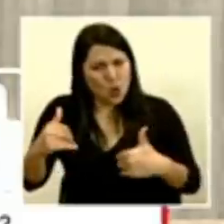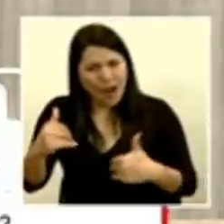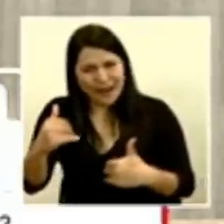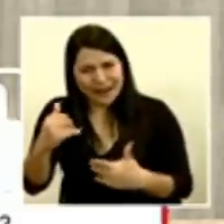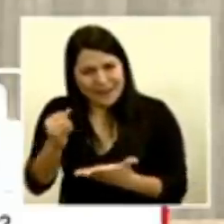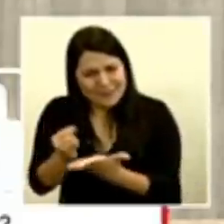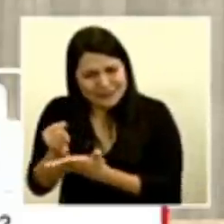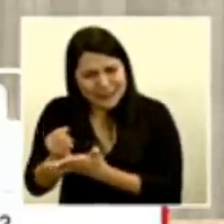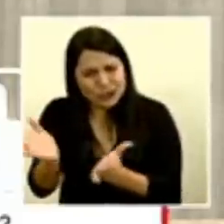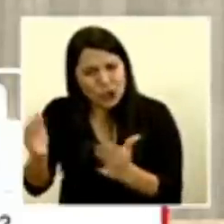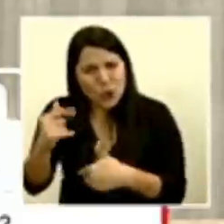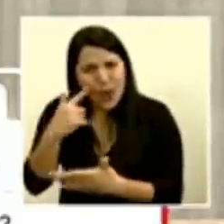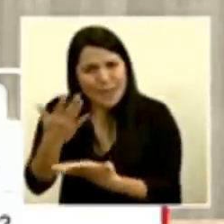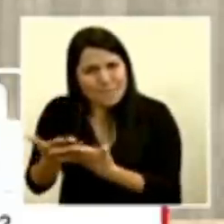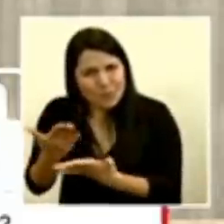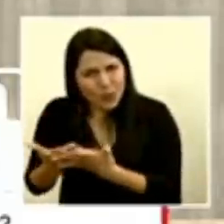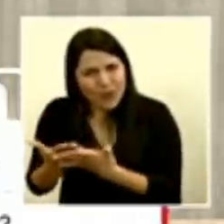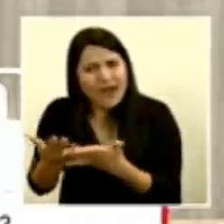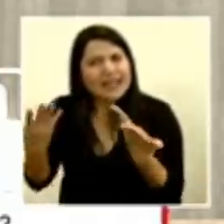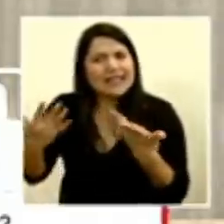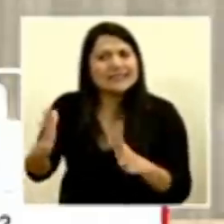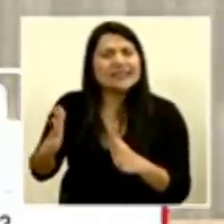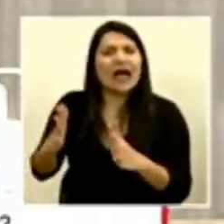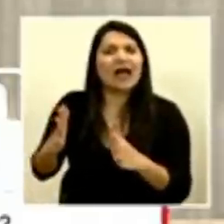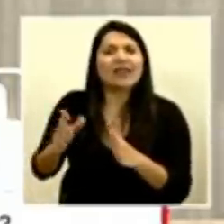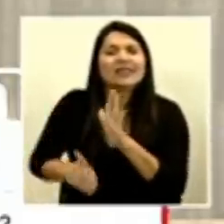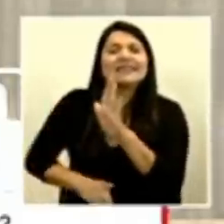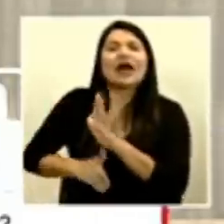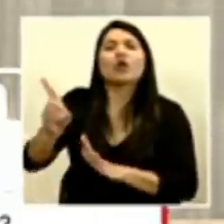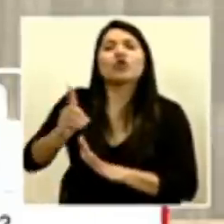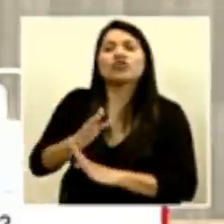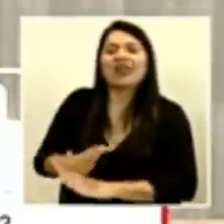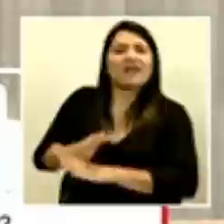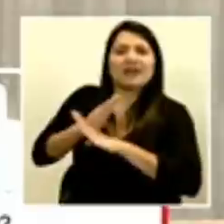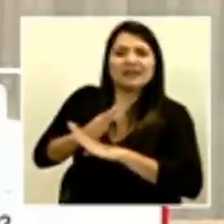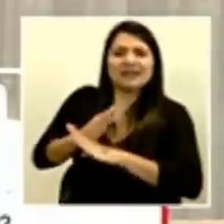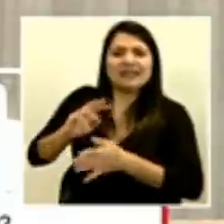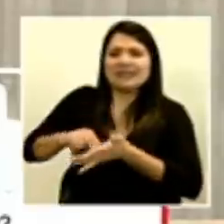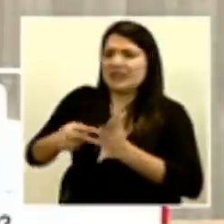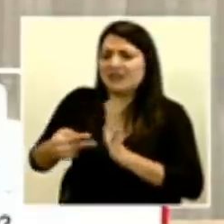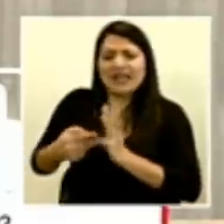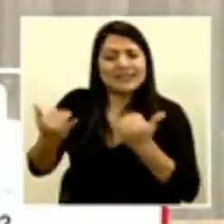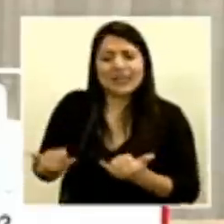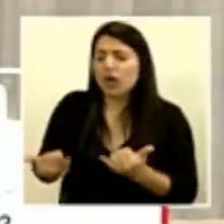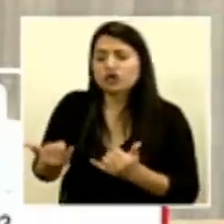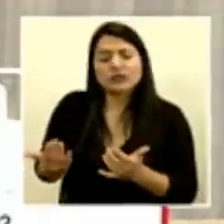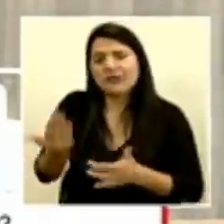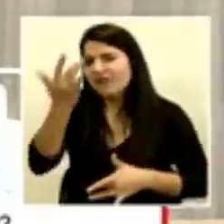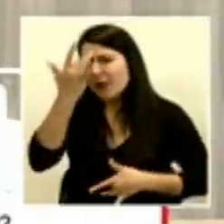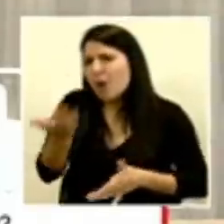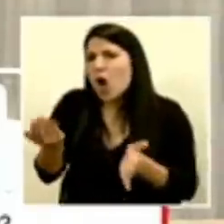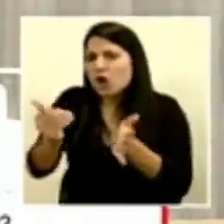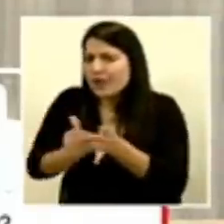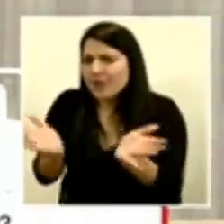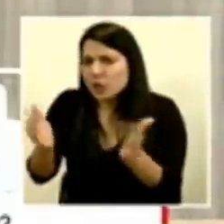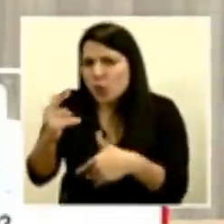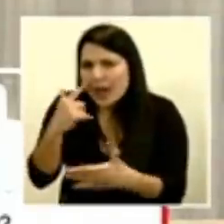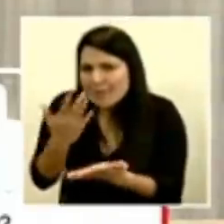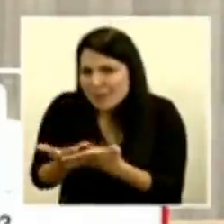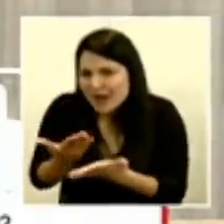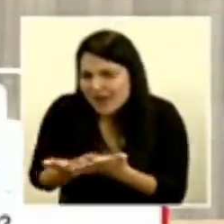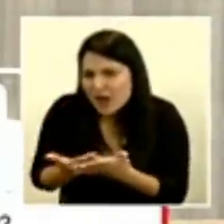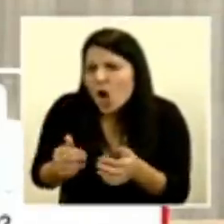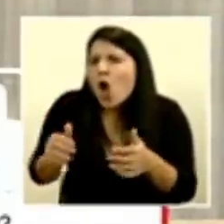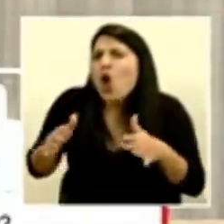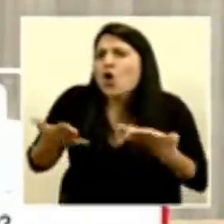COVID en el país. Tal vez si nos pueda ampliar un poco. ¿Qué medidas deben adoptar? Y ampliarnos tal vez el tipo de comunicación que mantienen con ellos